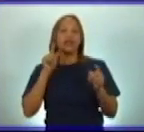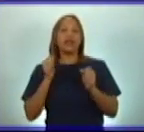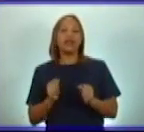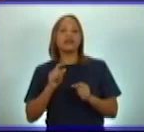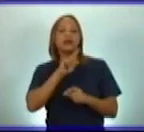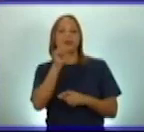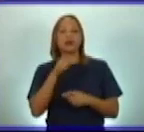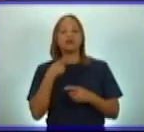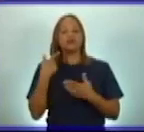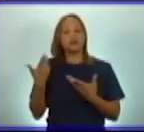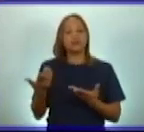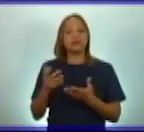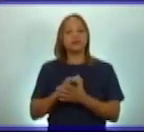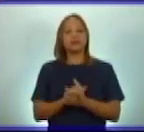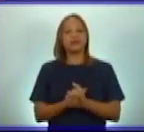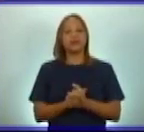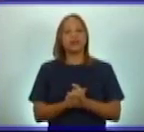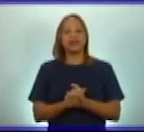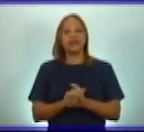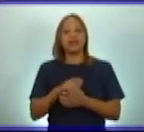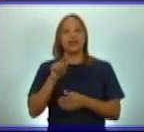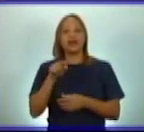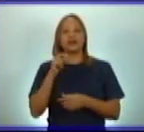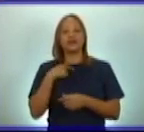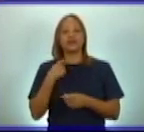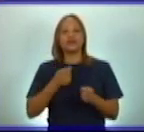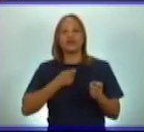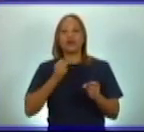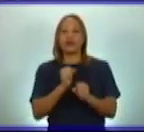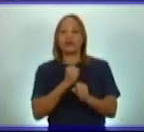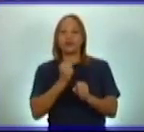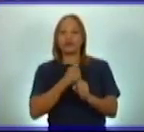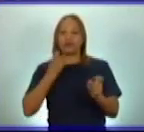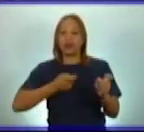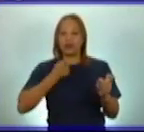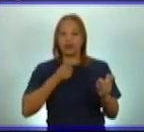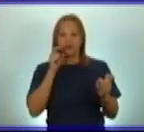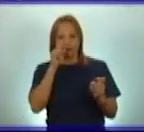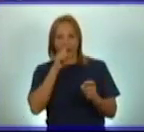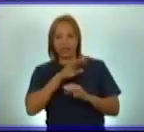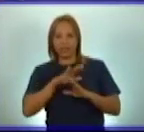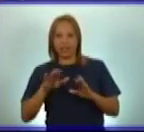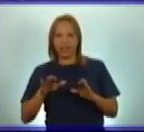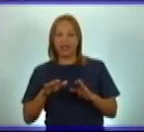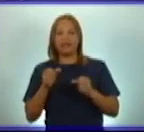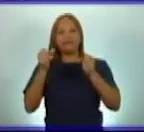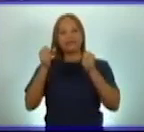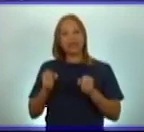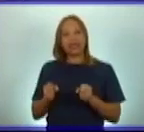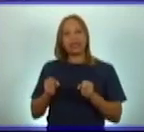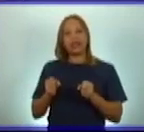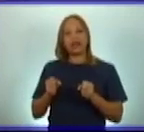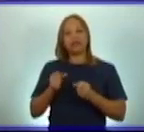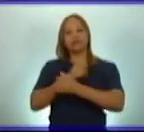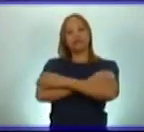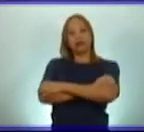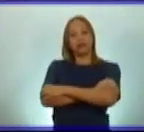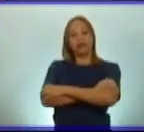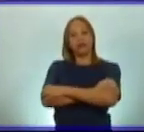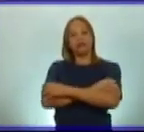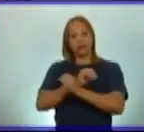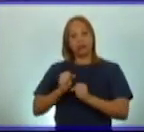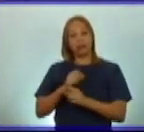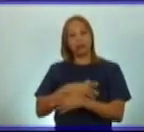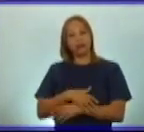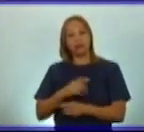interrogante. ¿Los patriotas cubanos, después del fin de la guerra, se quedarían con los brazos cruzados?